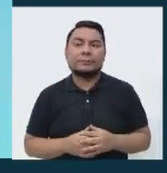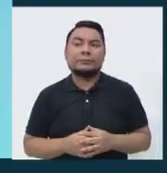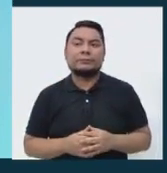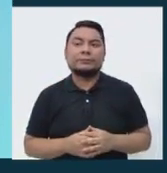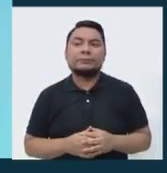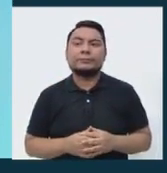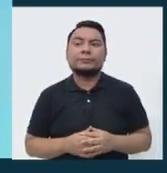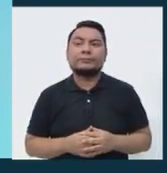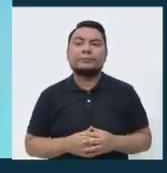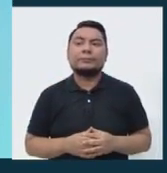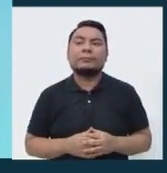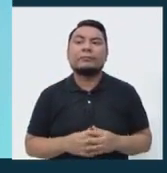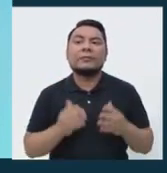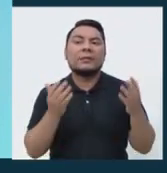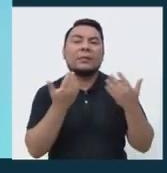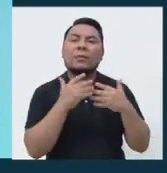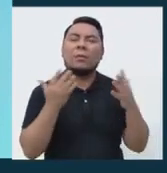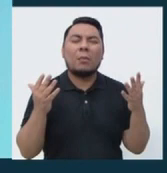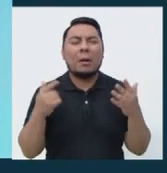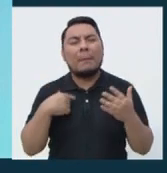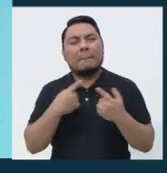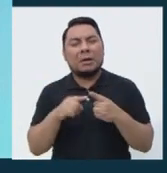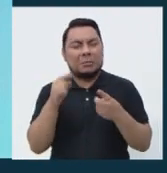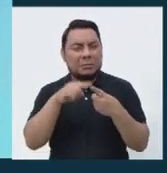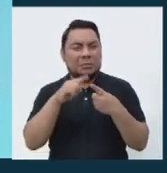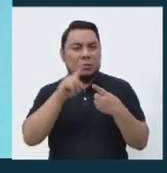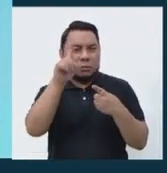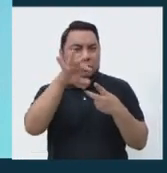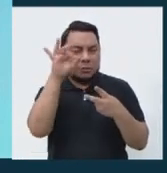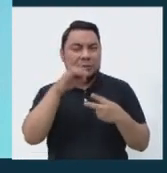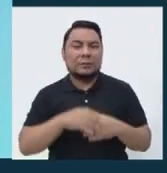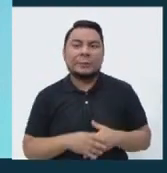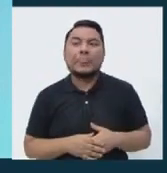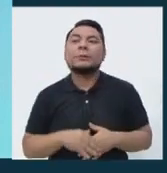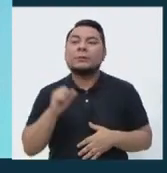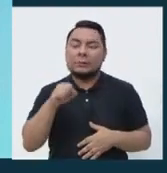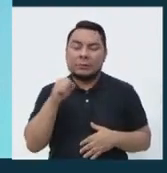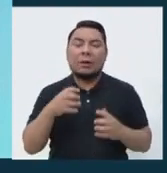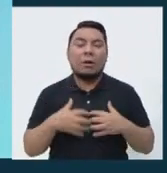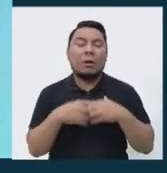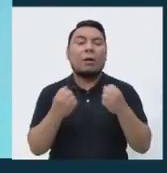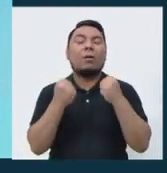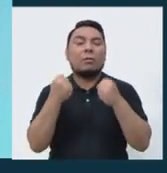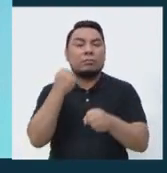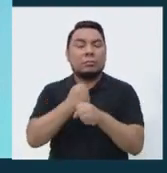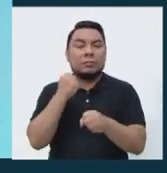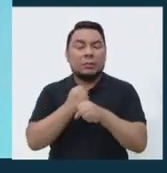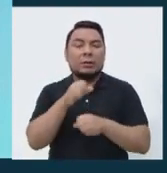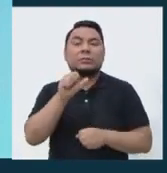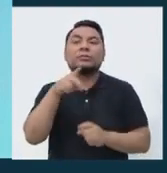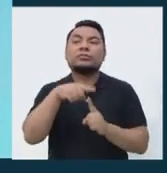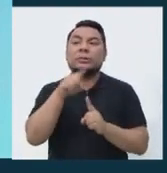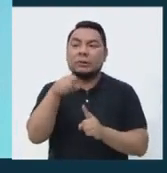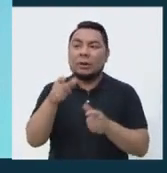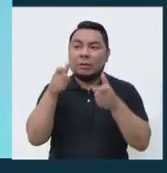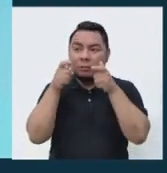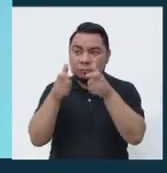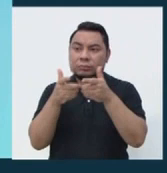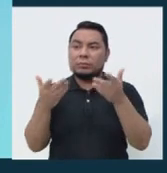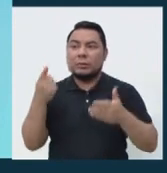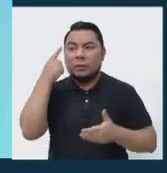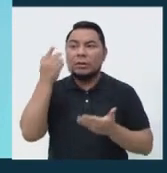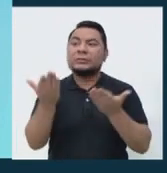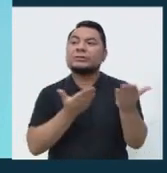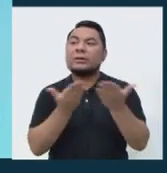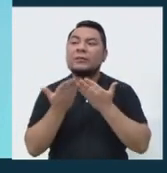Cualquiera de las dos, pero voy a responder la uno. La uno es cómo fortalecer la labor de la SUNAS, el organismo supervisor del